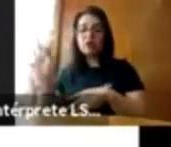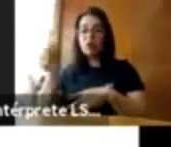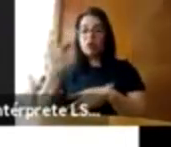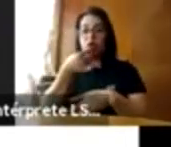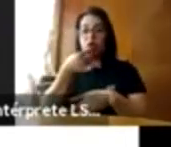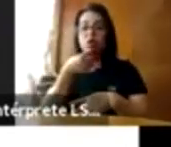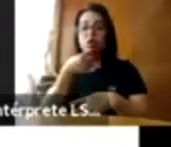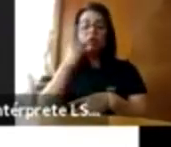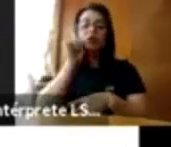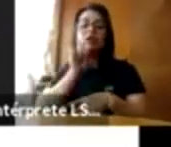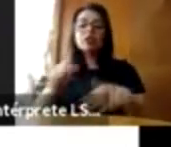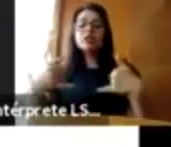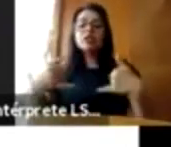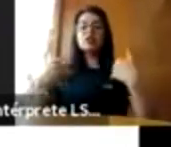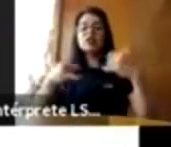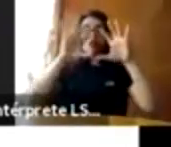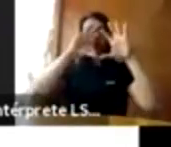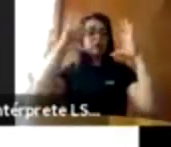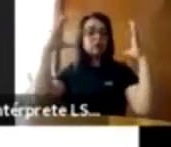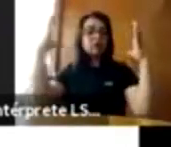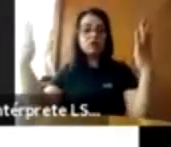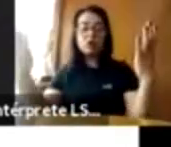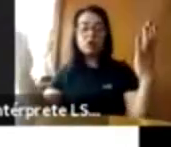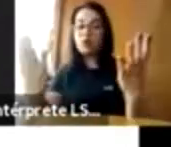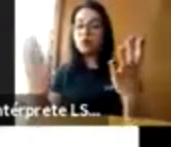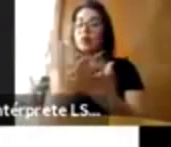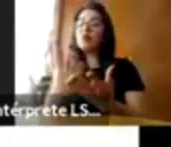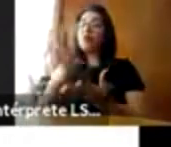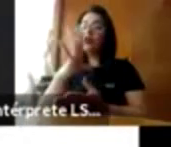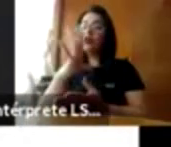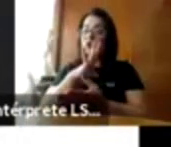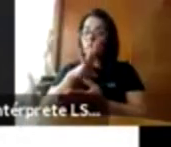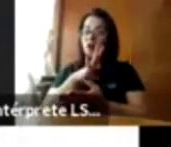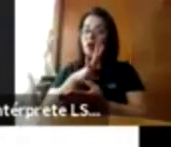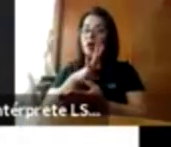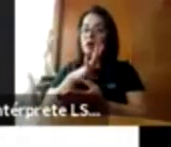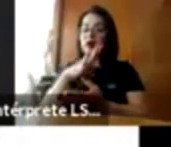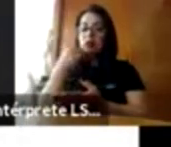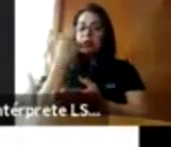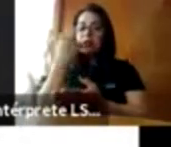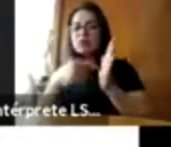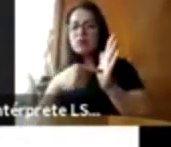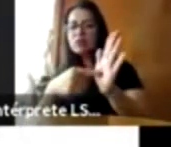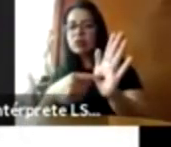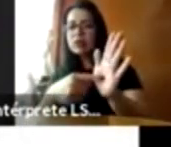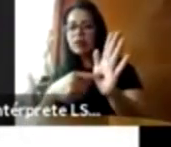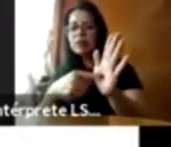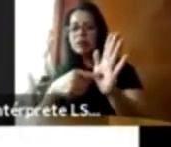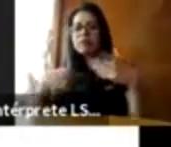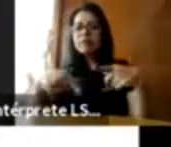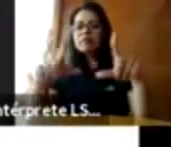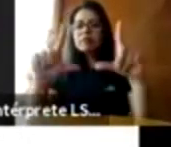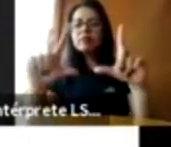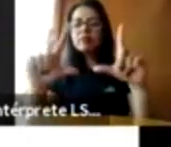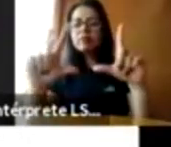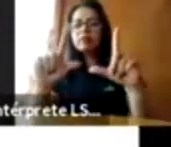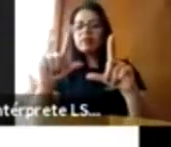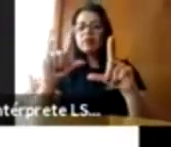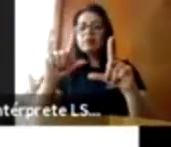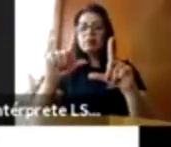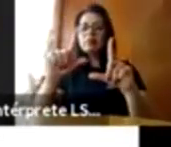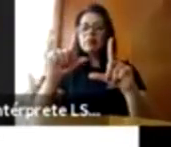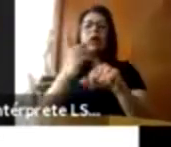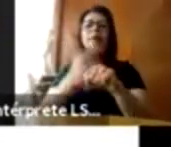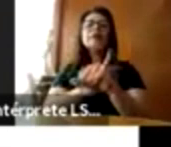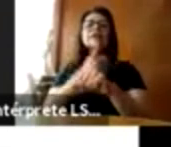con un enfoque en países en desarrollo. Próxima. Les quería mostrar un poquito, próxima, lo que está pasando en